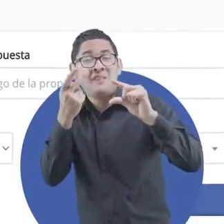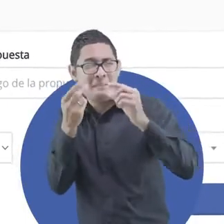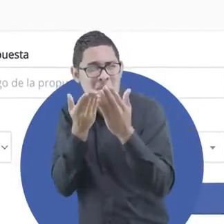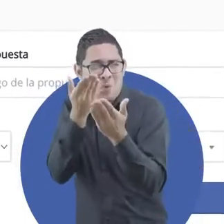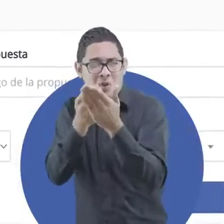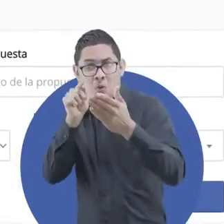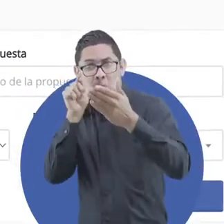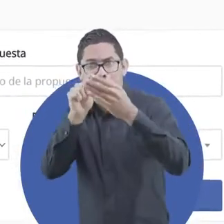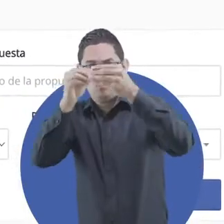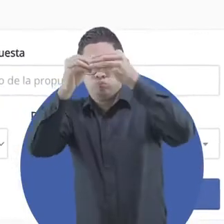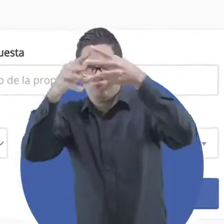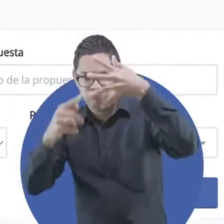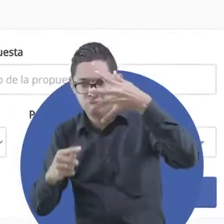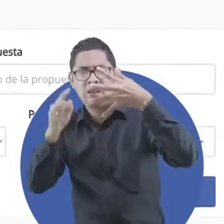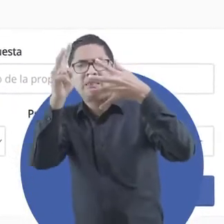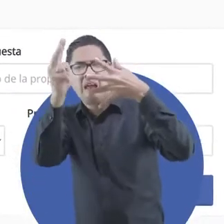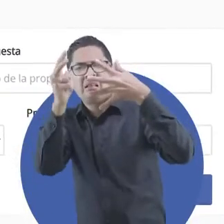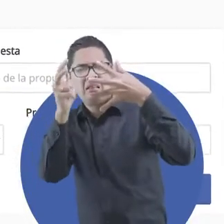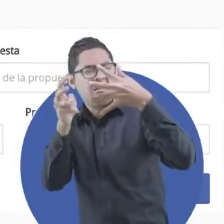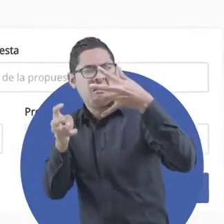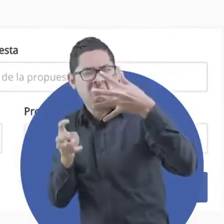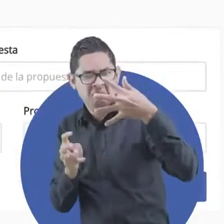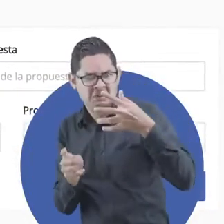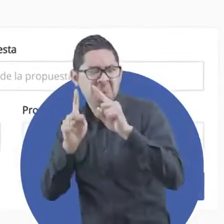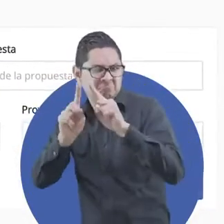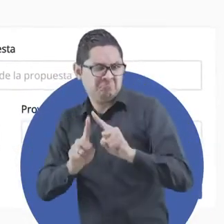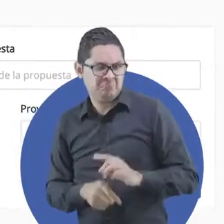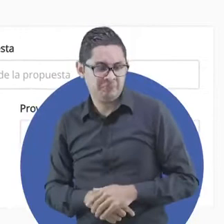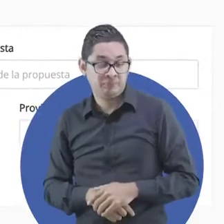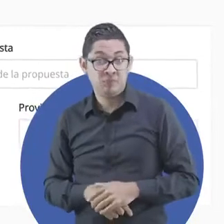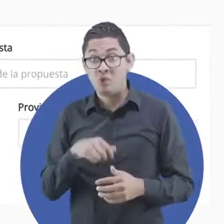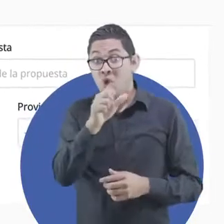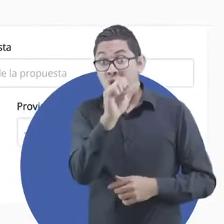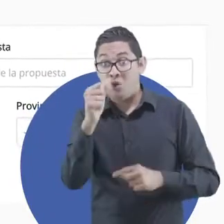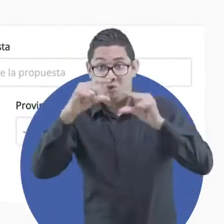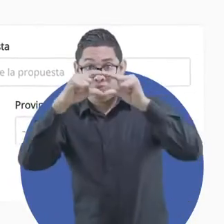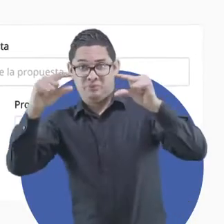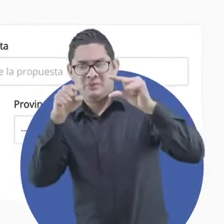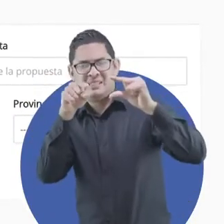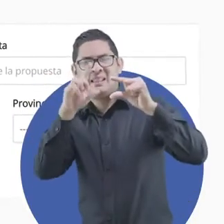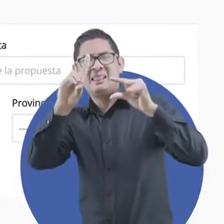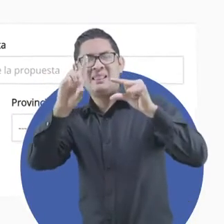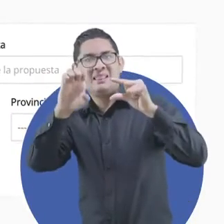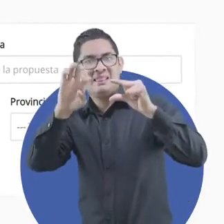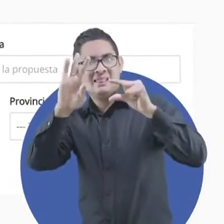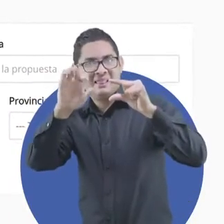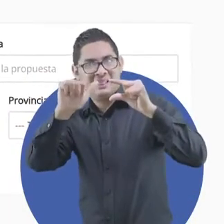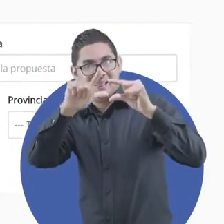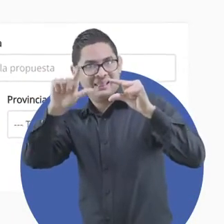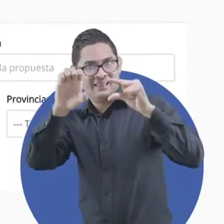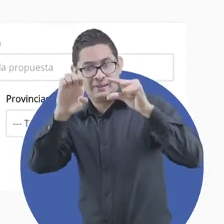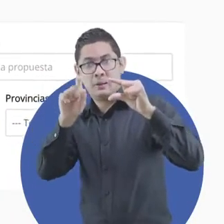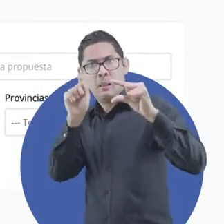encontrarás información según áreas específicas. Al presionar el botón Detalle, podrás leer los comentarios